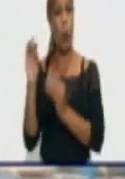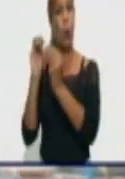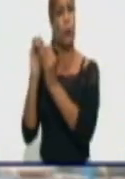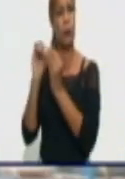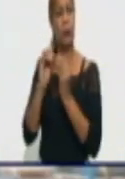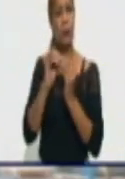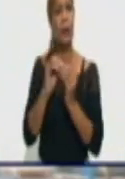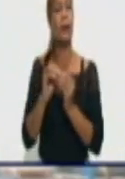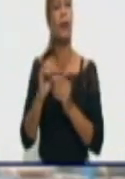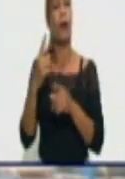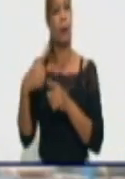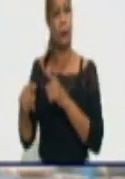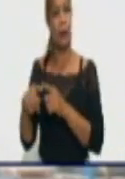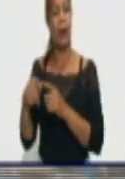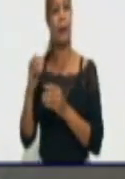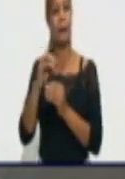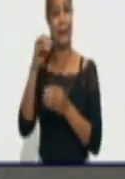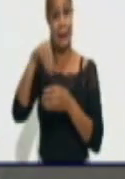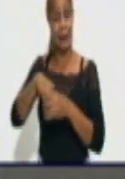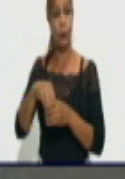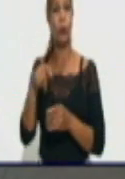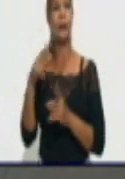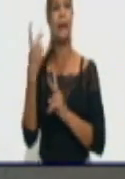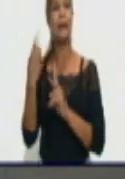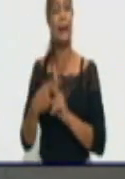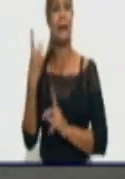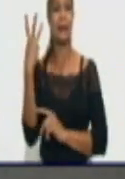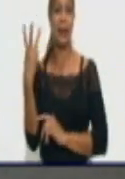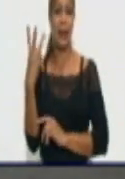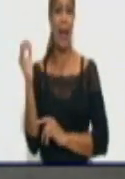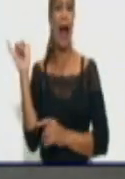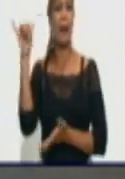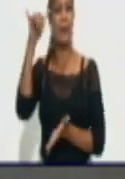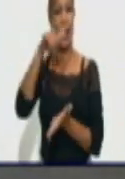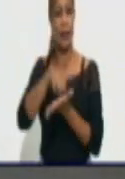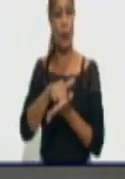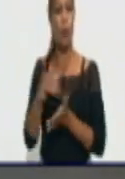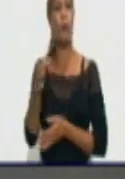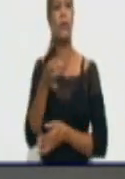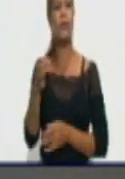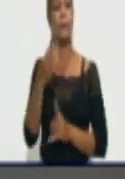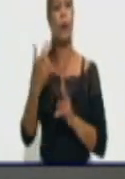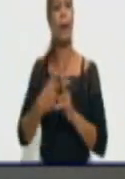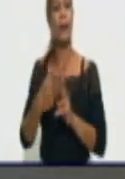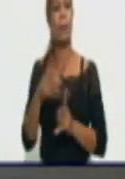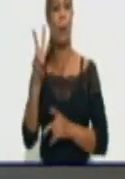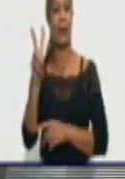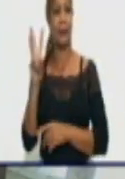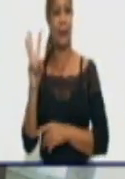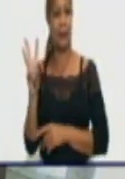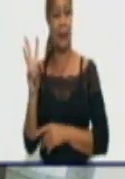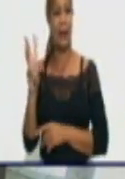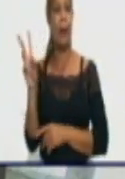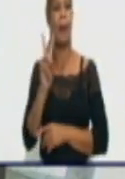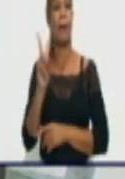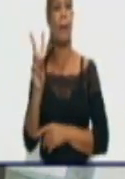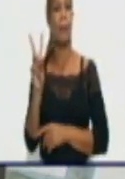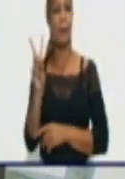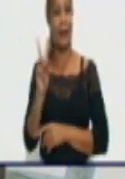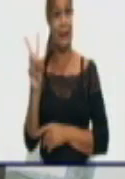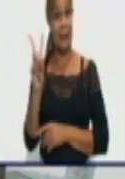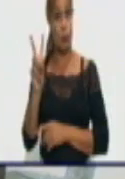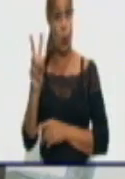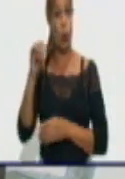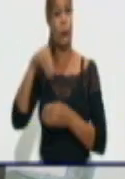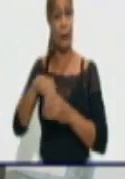autóctona y 3 a viajeros. De ellas son el municipio de Bayamo, 23, 22 de la comunidad